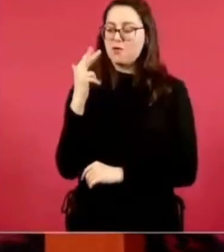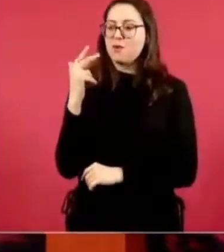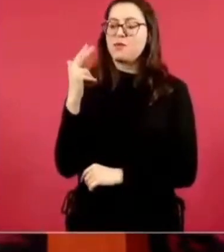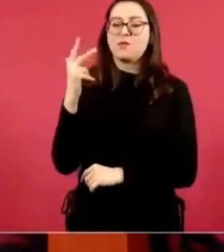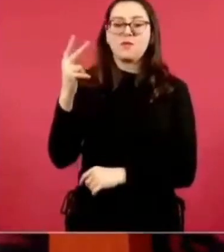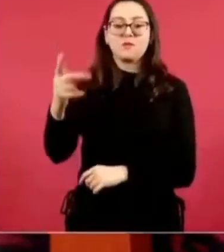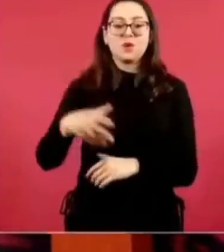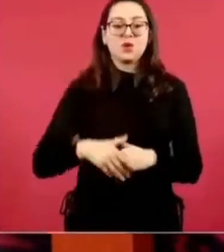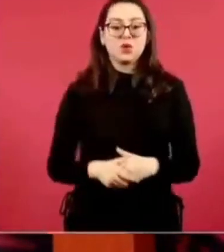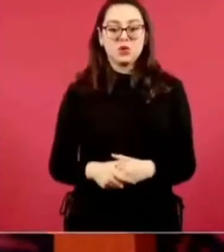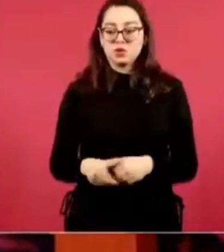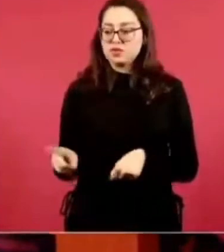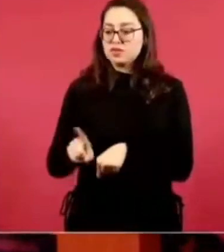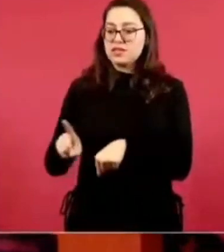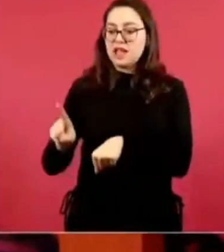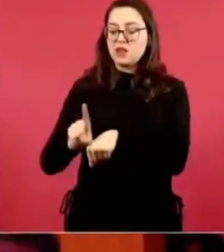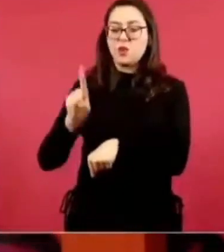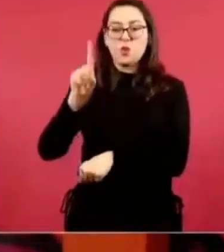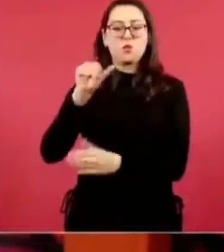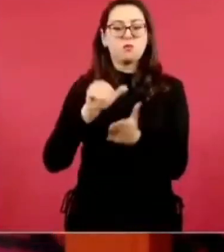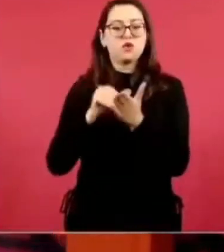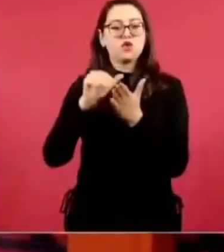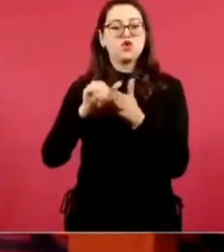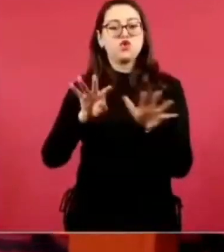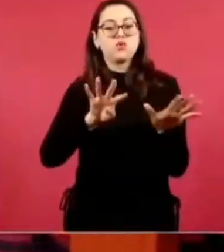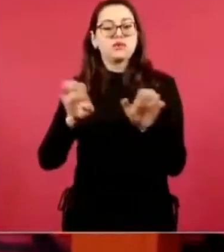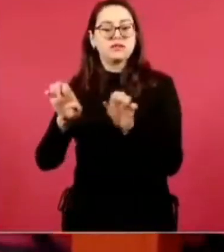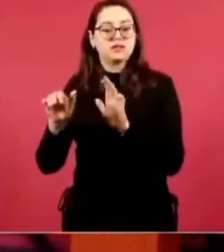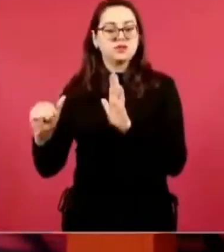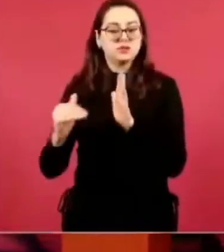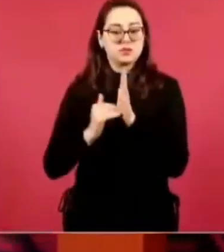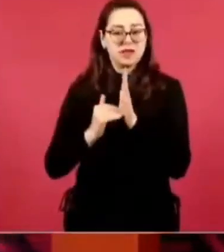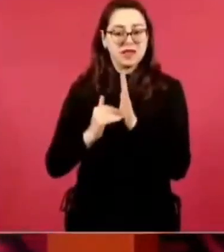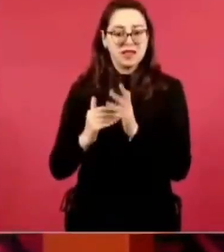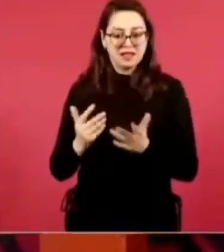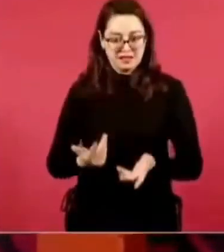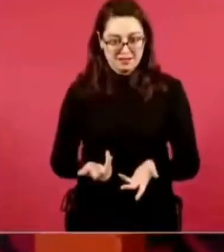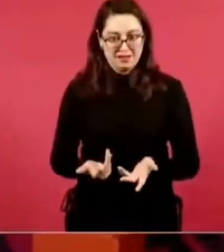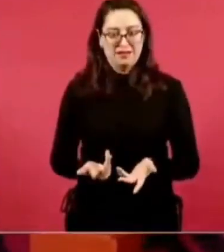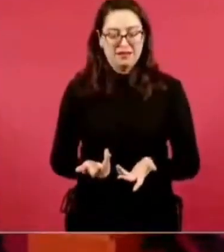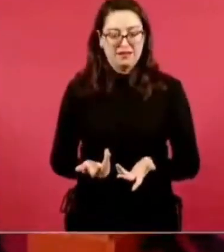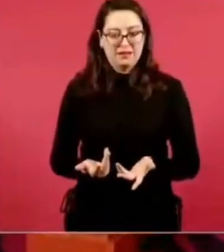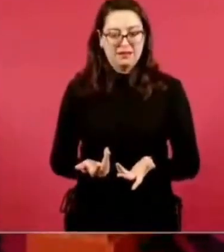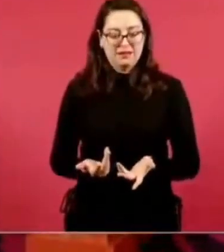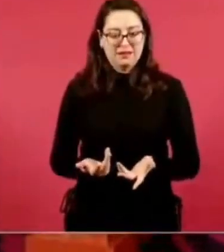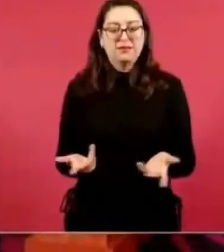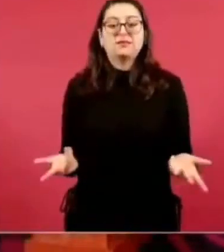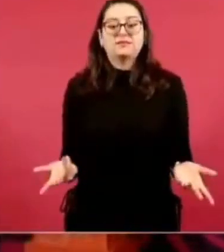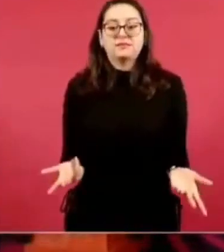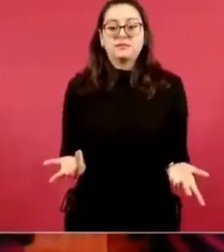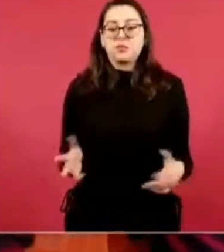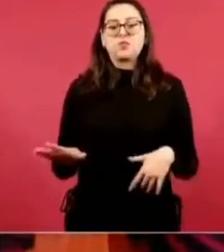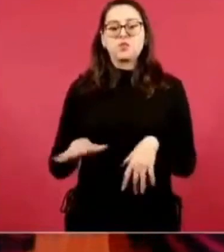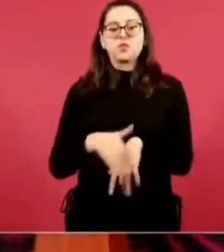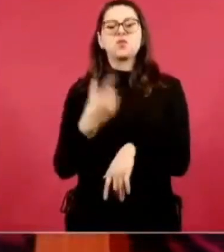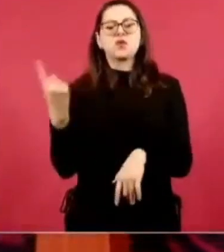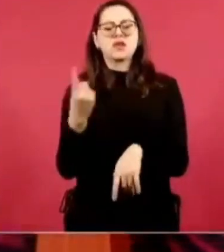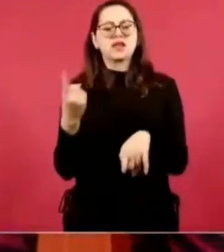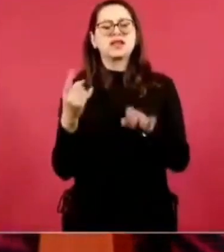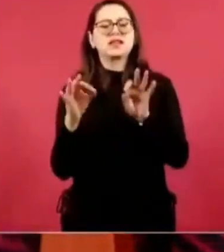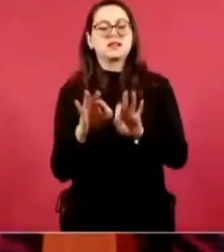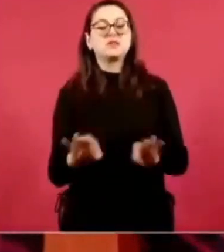Pero ¿eso qué nos permite? Pues nos permite tener